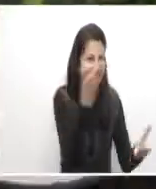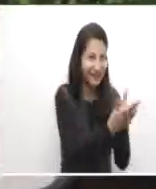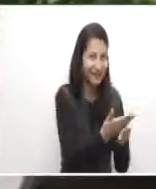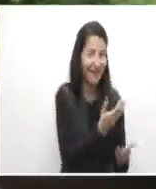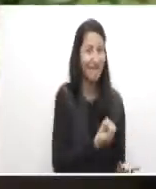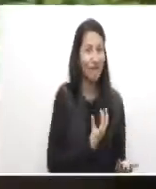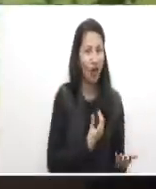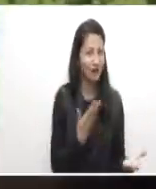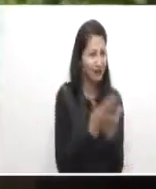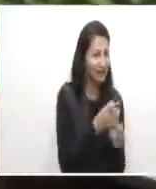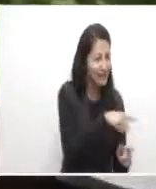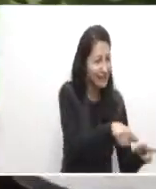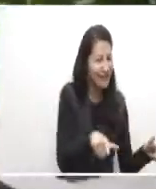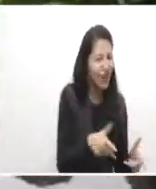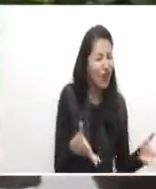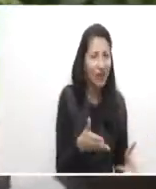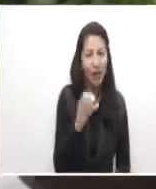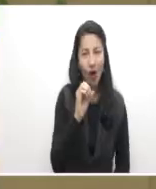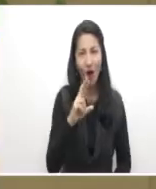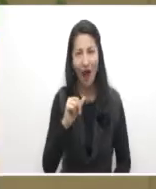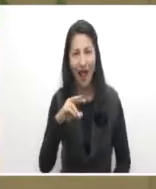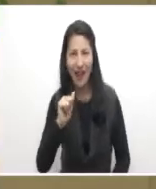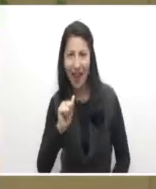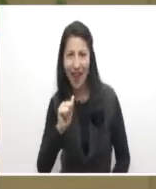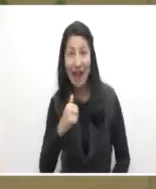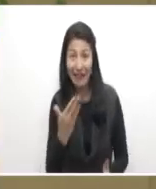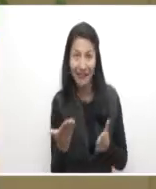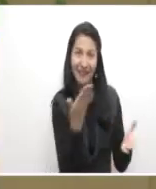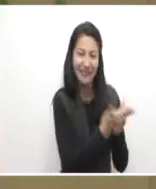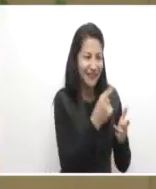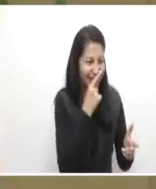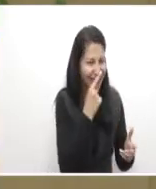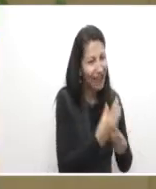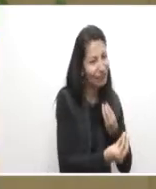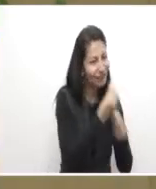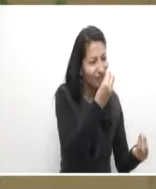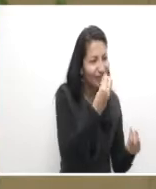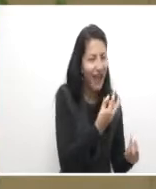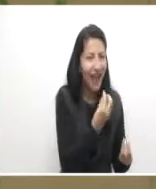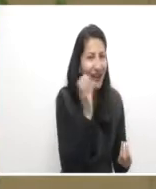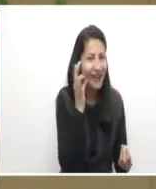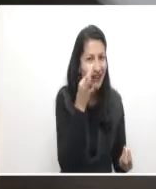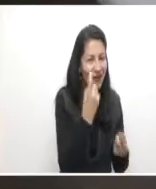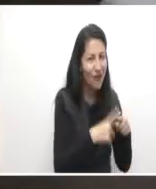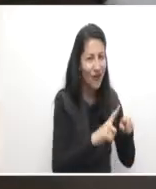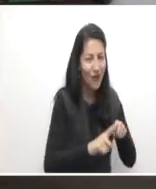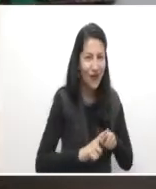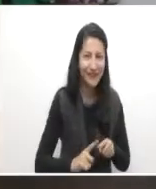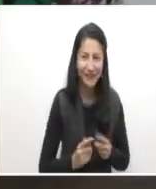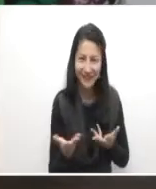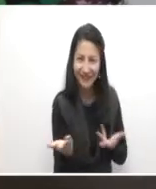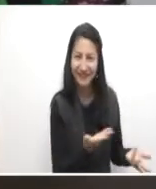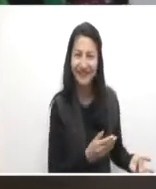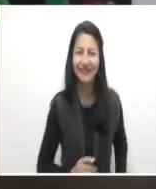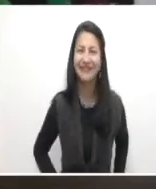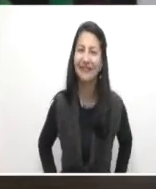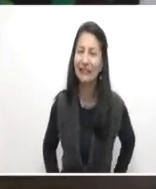pasar por Orana Life, donde podrá compartir con amigos y disfrutar de la deliciosa alimentación saludable que allí ofrecen.